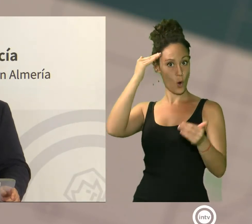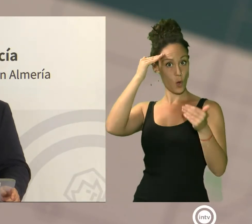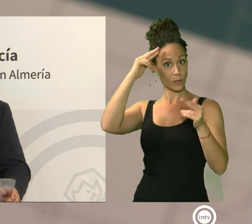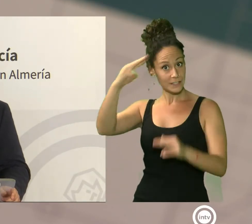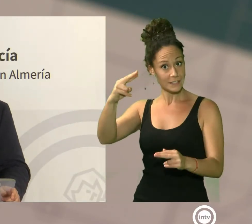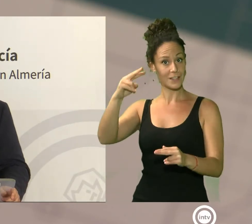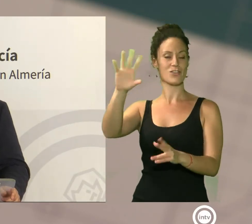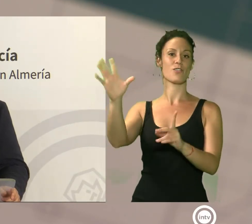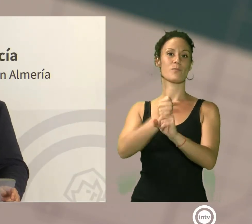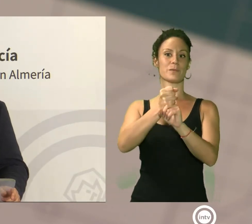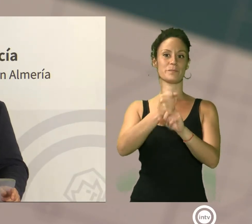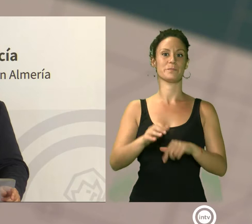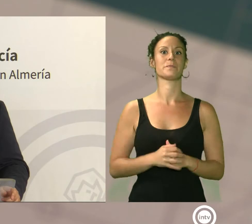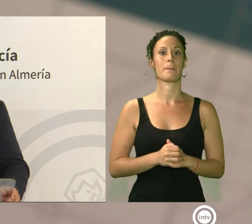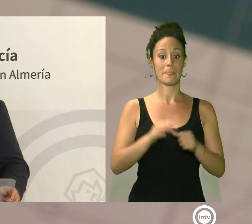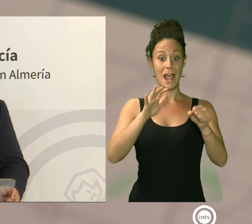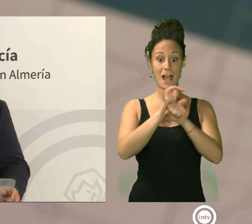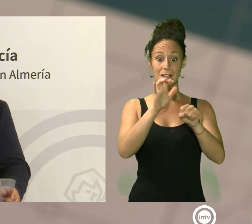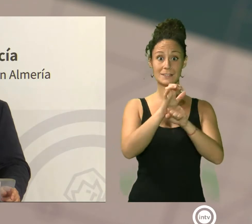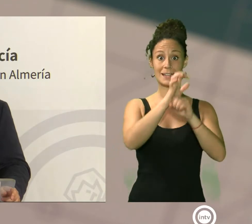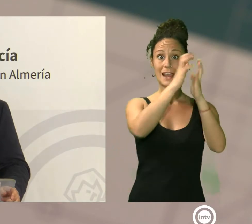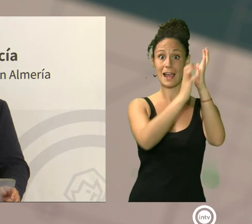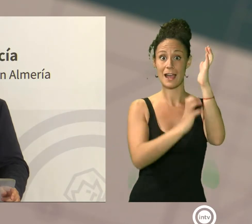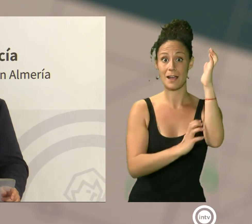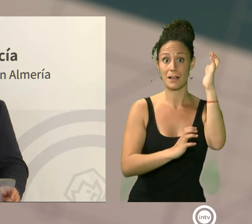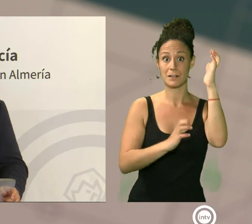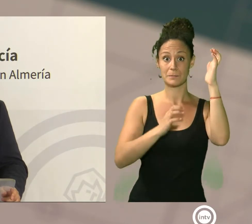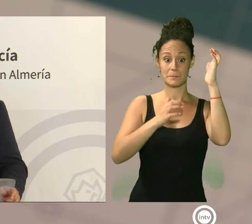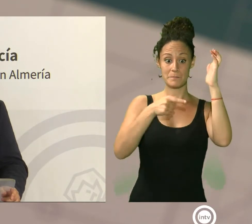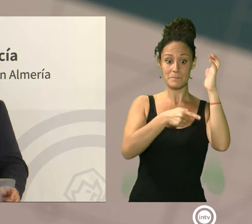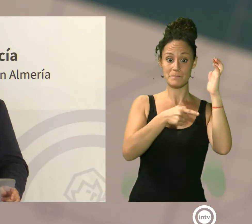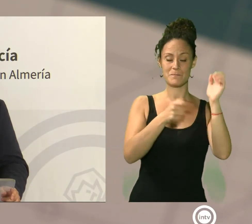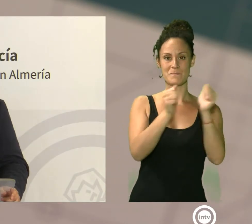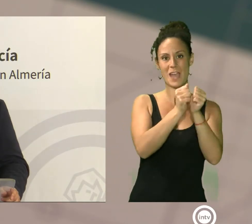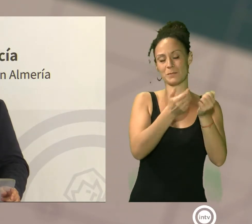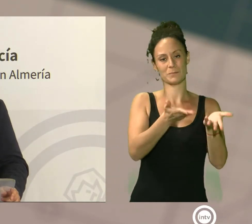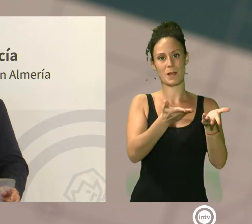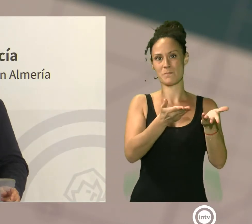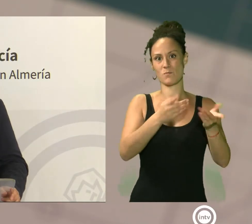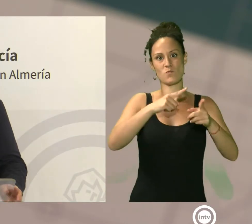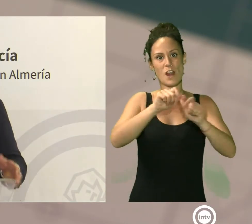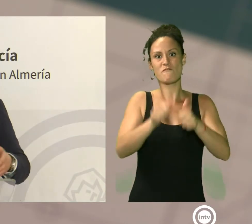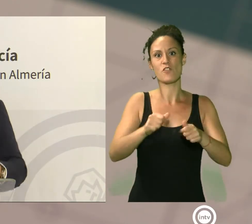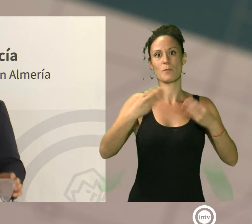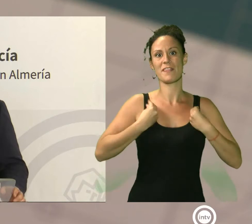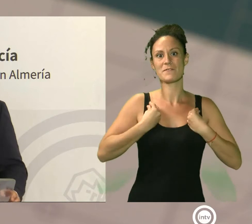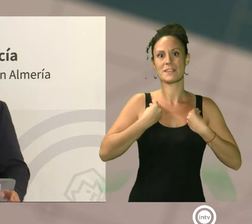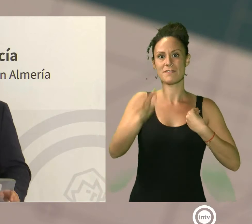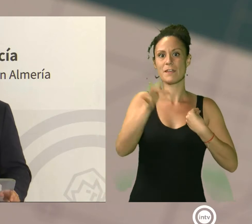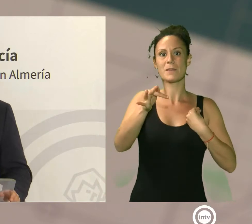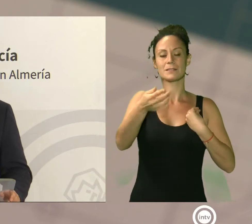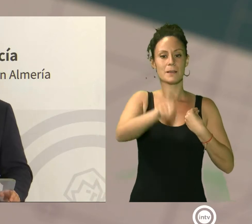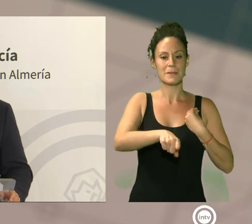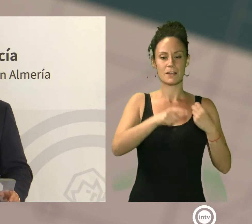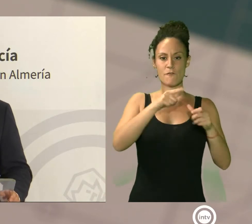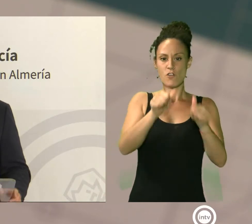puntero. La cantería de Macael ejemplifica una forma de vida y una marca cultural andaluza de trabajo milenaria que, sin embargo, todavía hoy